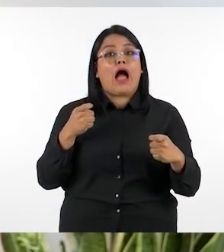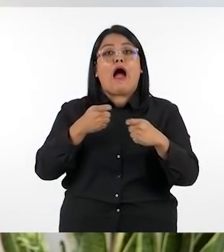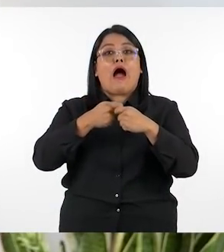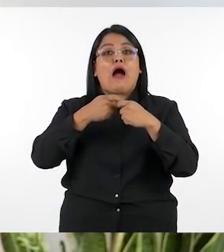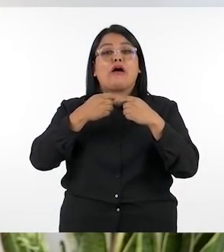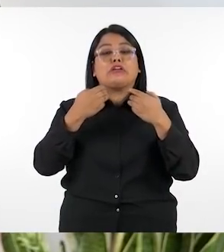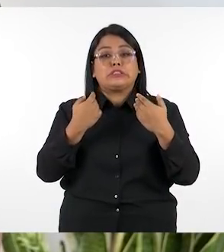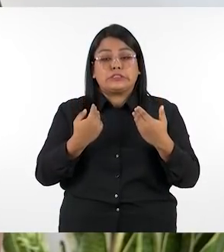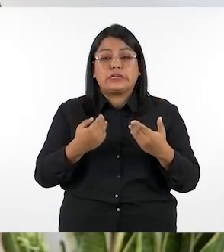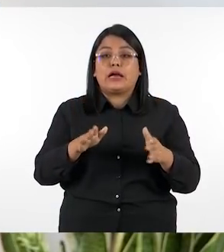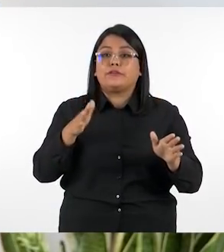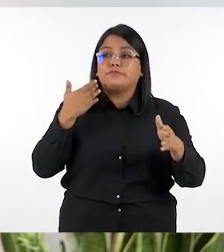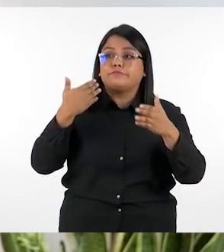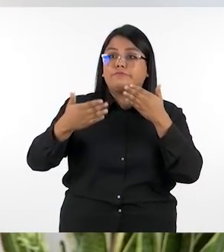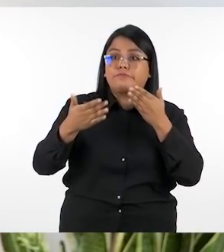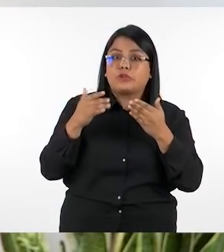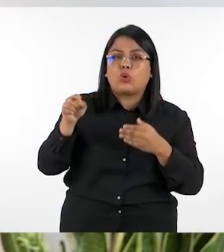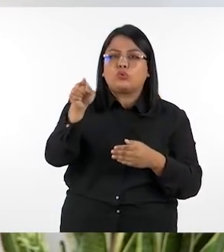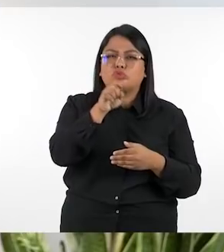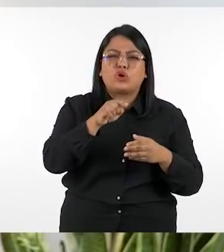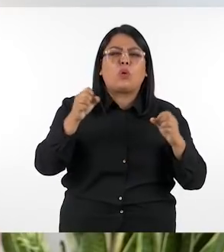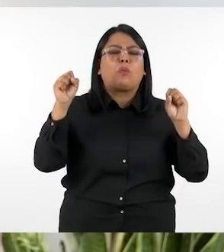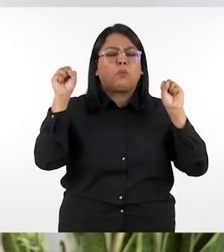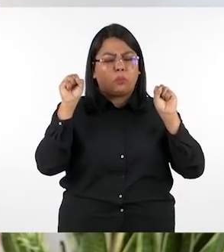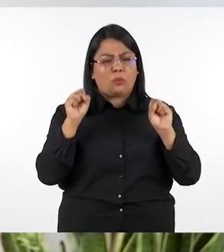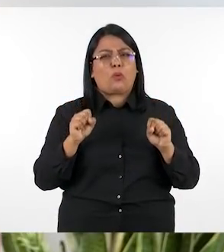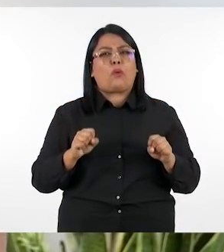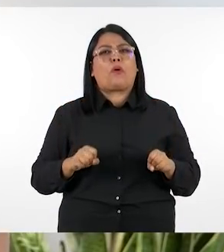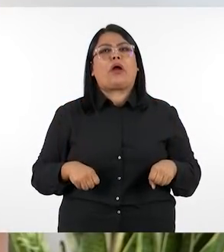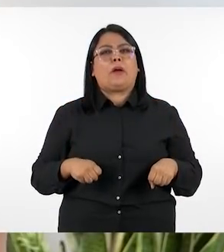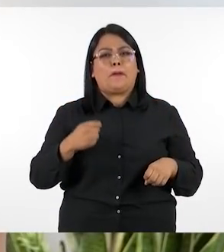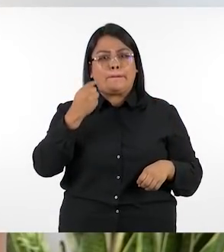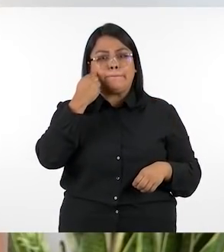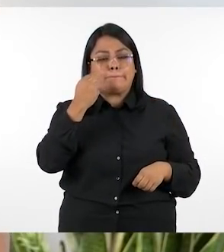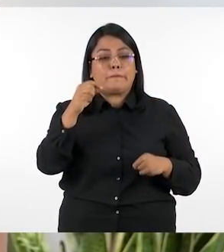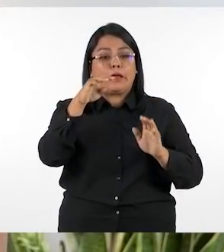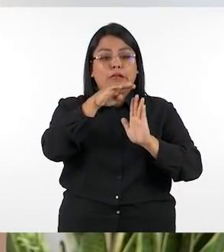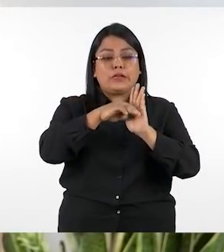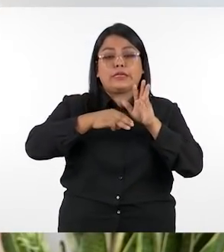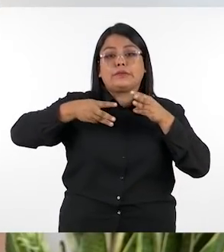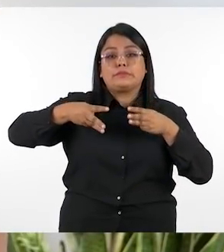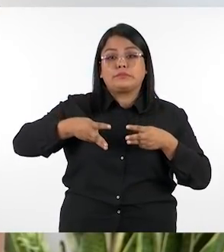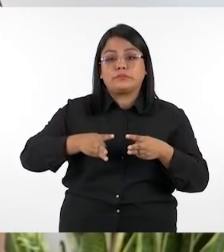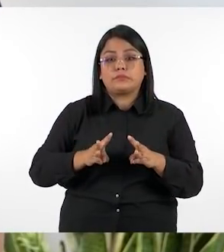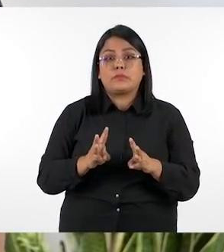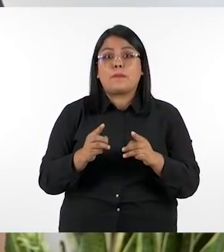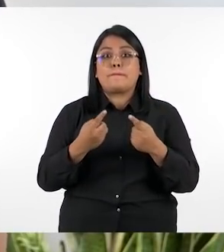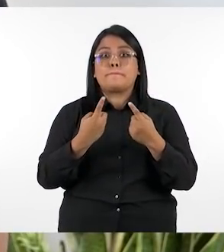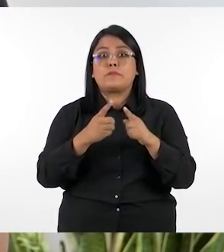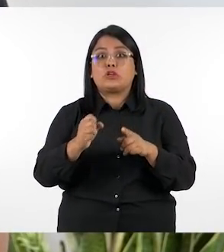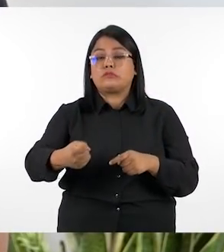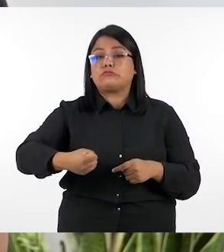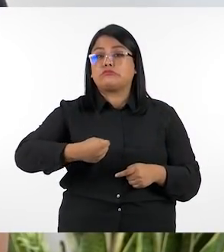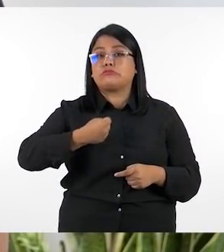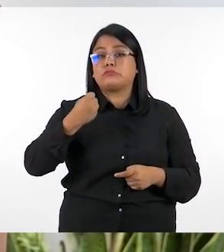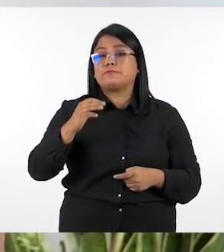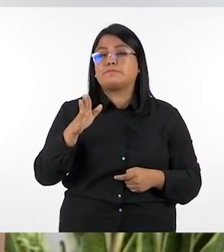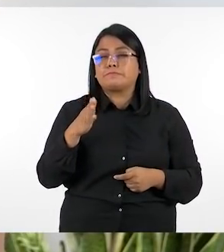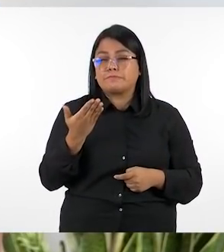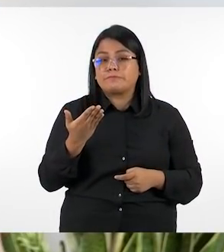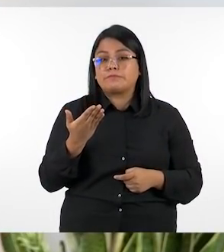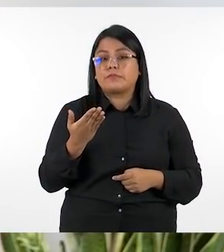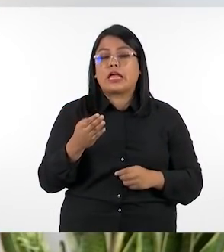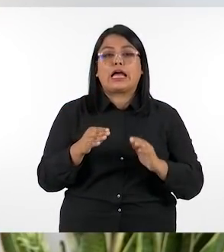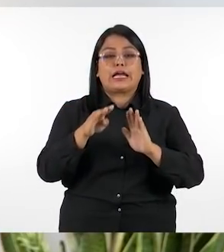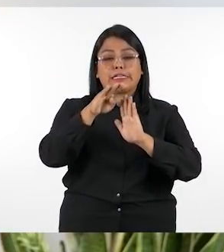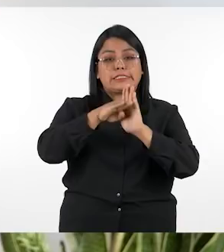habló en el webinario ustedes también pueden leerlo en la guía metodológica pero algo muy importante es que